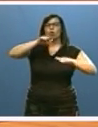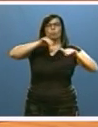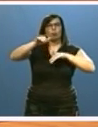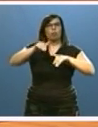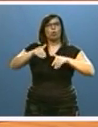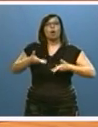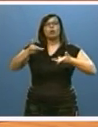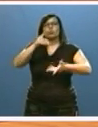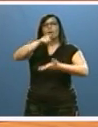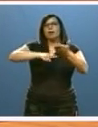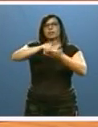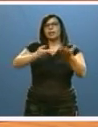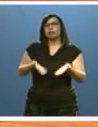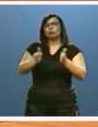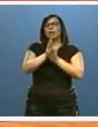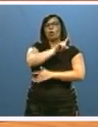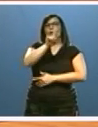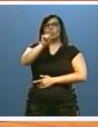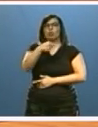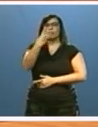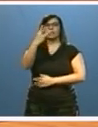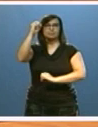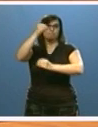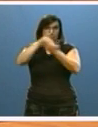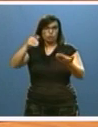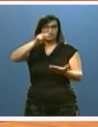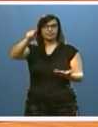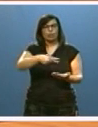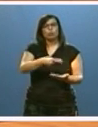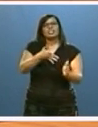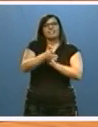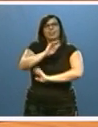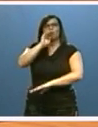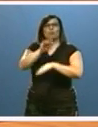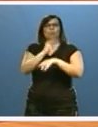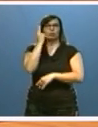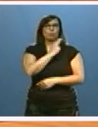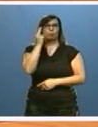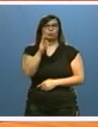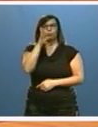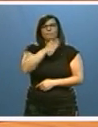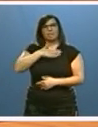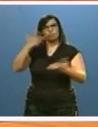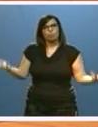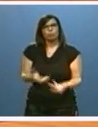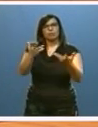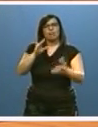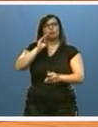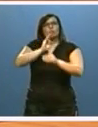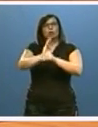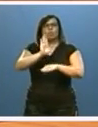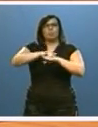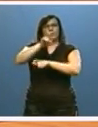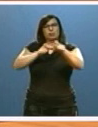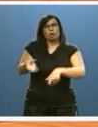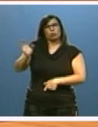ayudas al alquiler por importe de 11,3 millones, cumpliendo el compromiso de potenciar las subvenciones al alquiler para las personas con